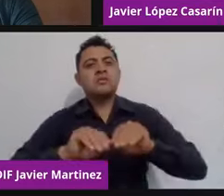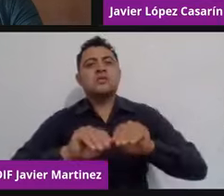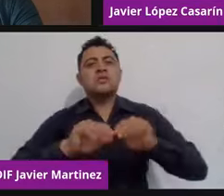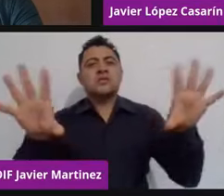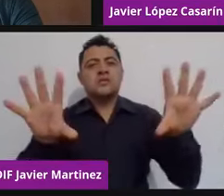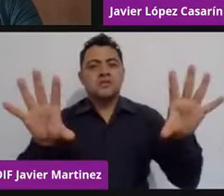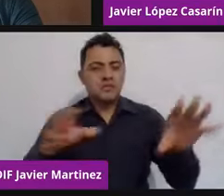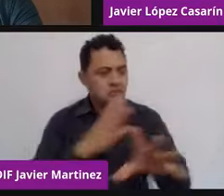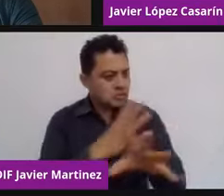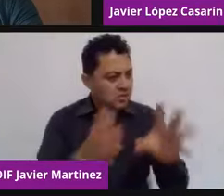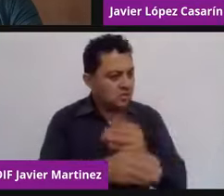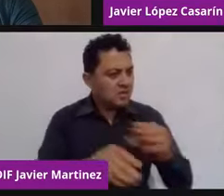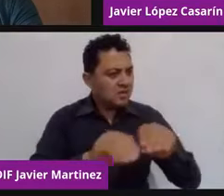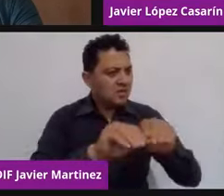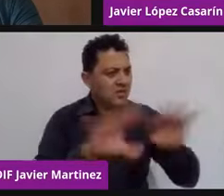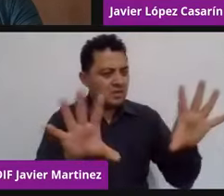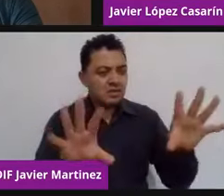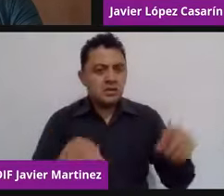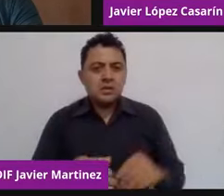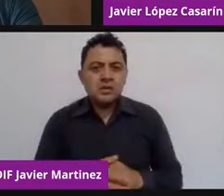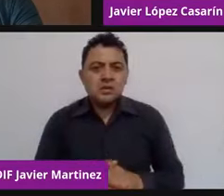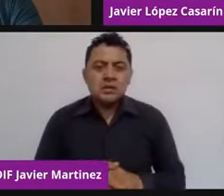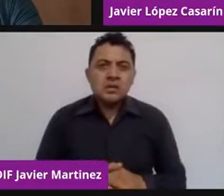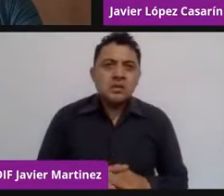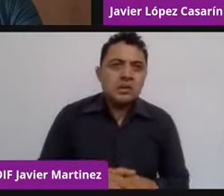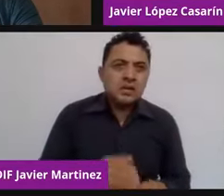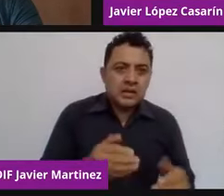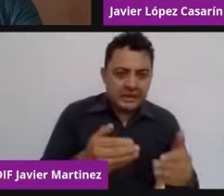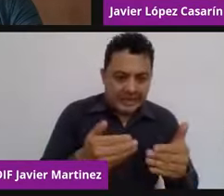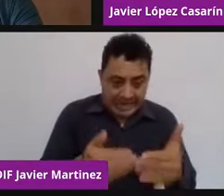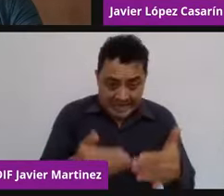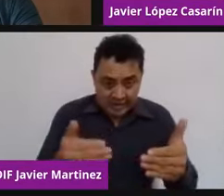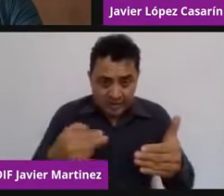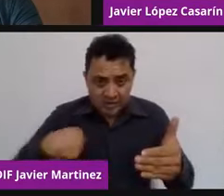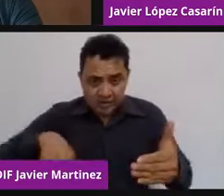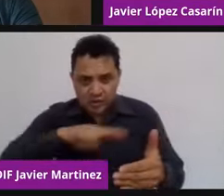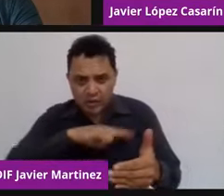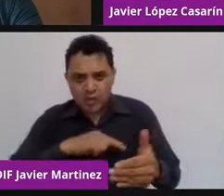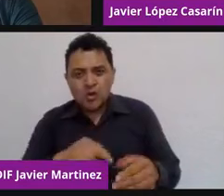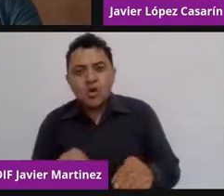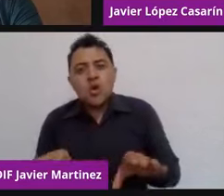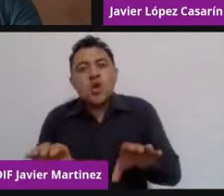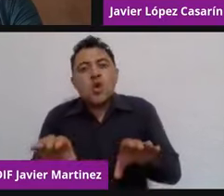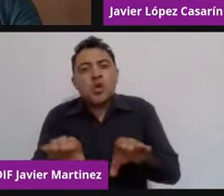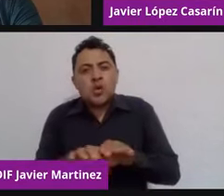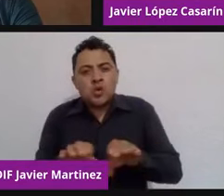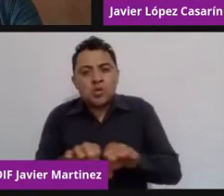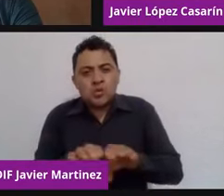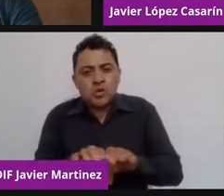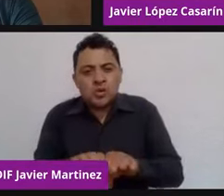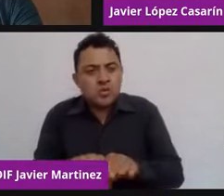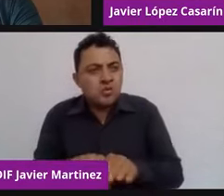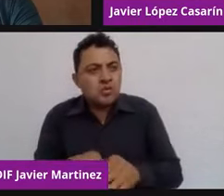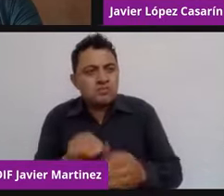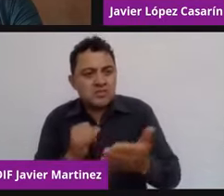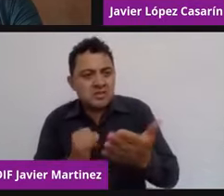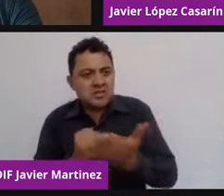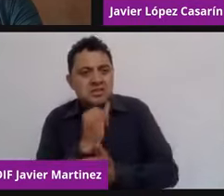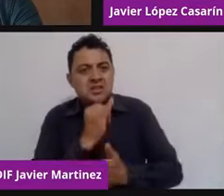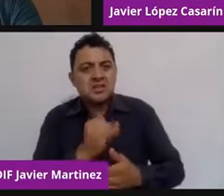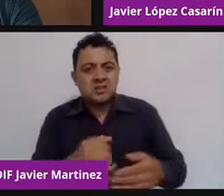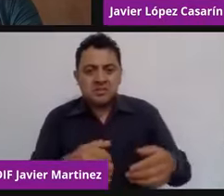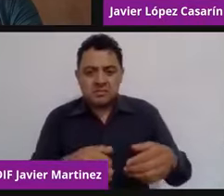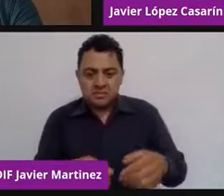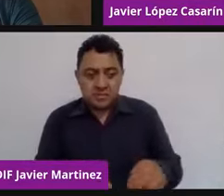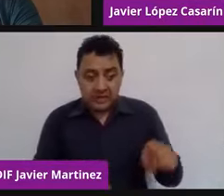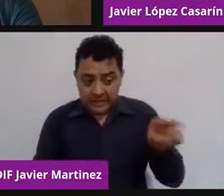¿qué está sucediendo? Nos estamos convirtiendo en parte del proceso de las tomas de decisiones. Y esto